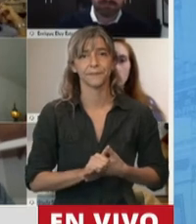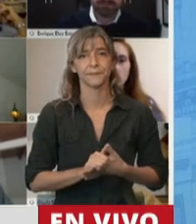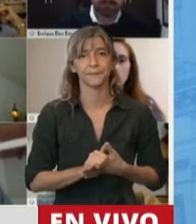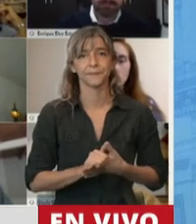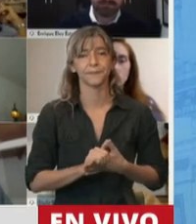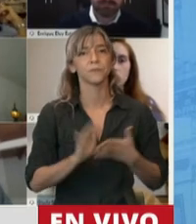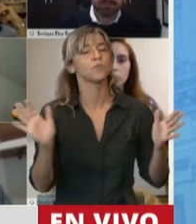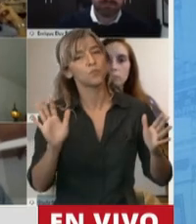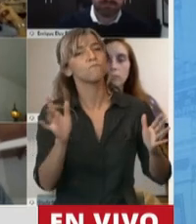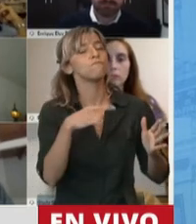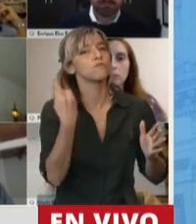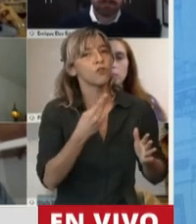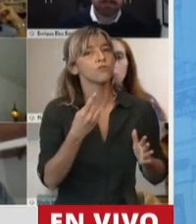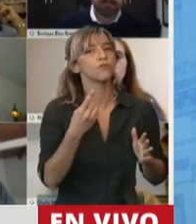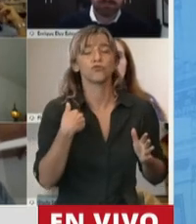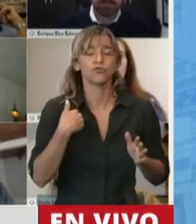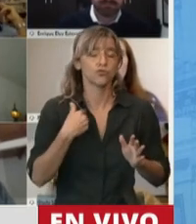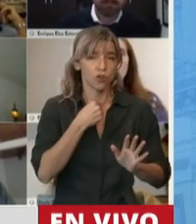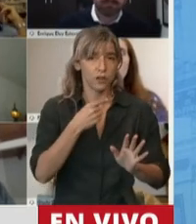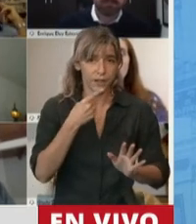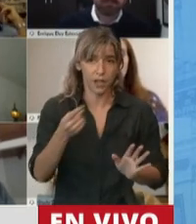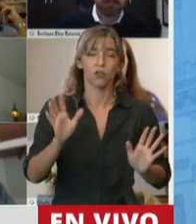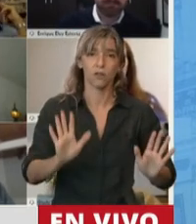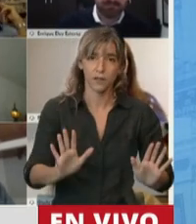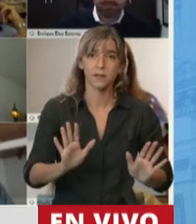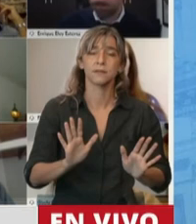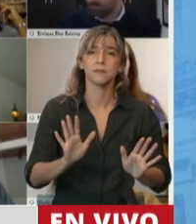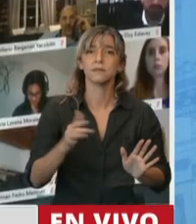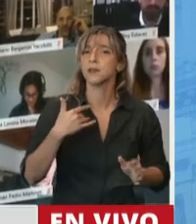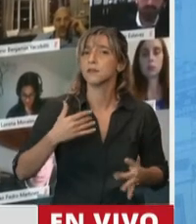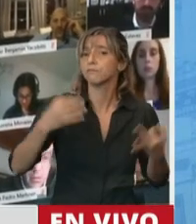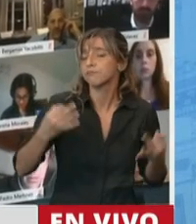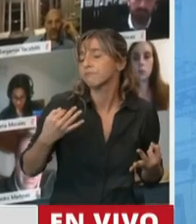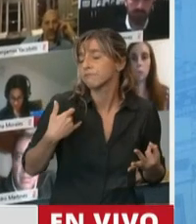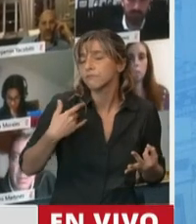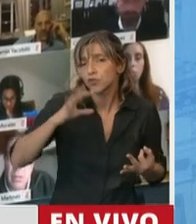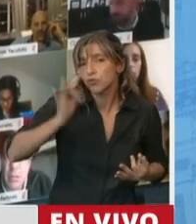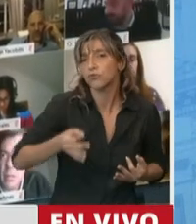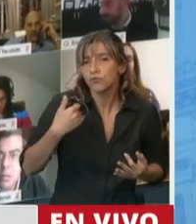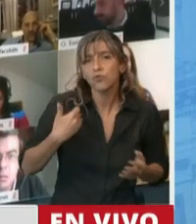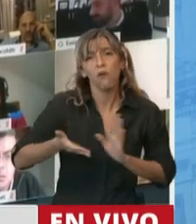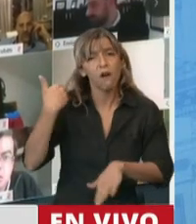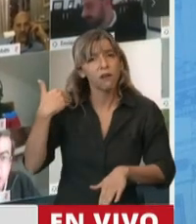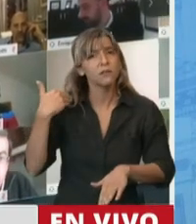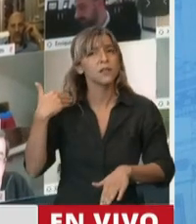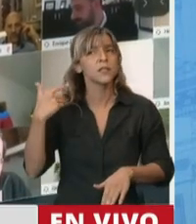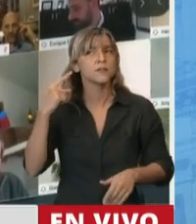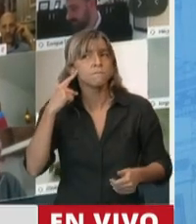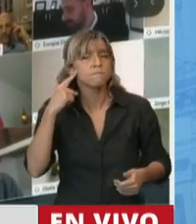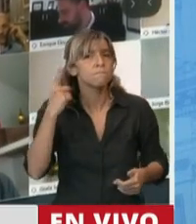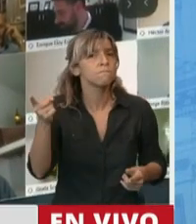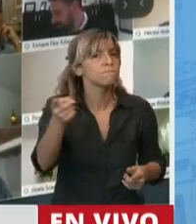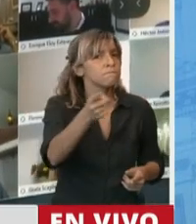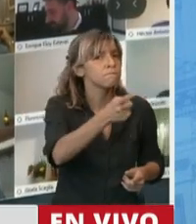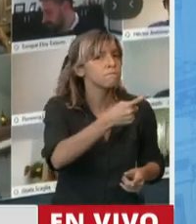no nos exime, no me exime y realmente he escuchado con mucho agrado el hecho de